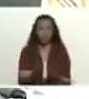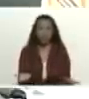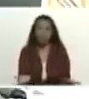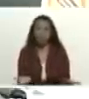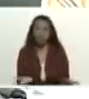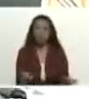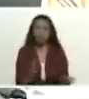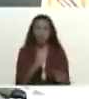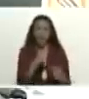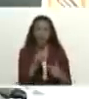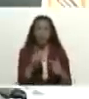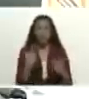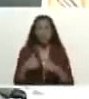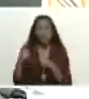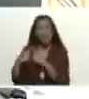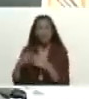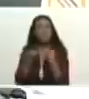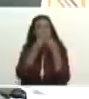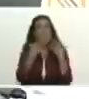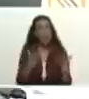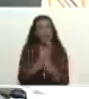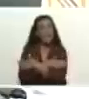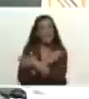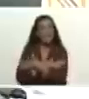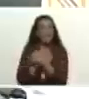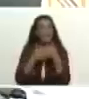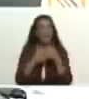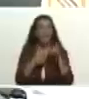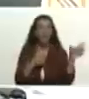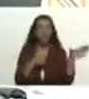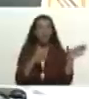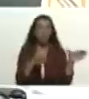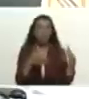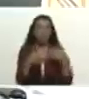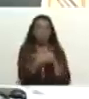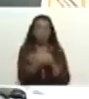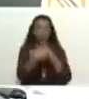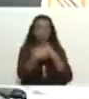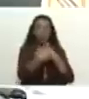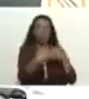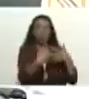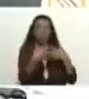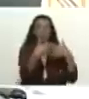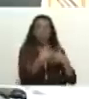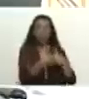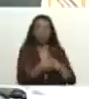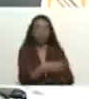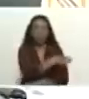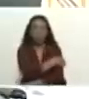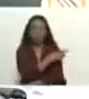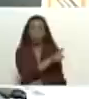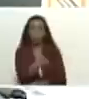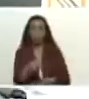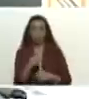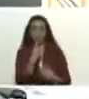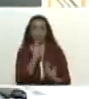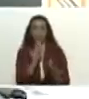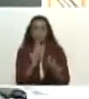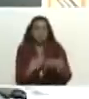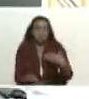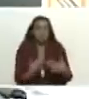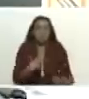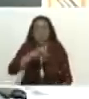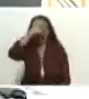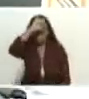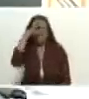cada vez que hacemos algo bueno y nos va bien ellos chillan que chillen los